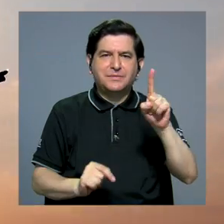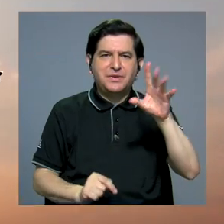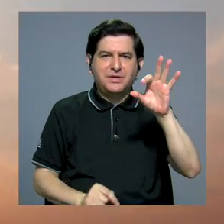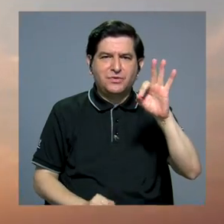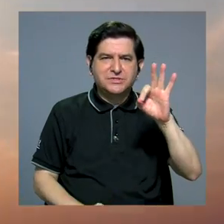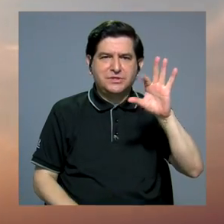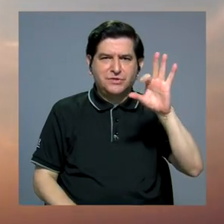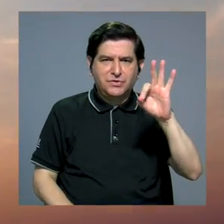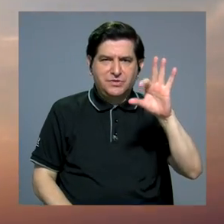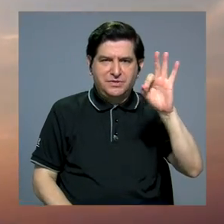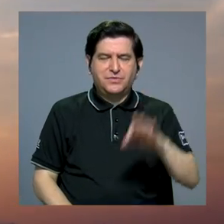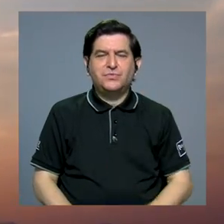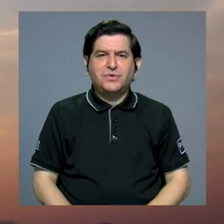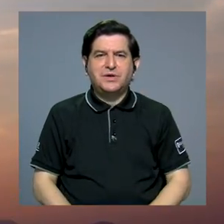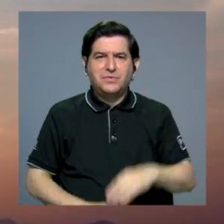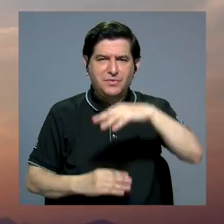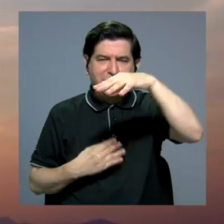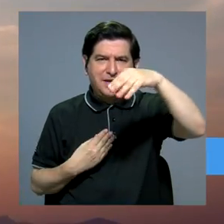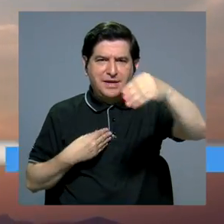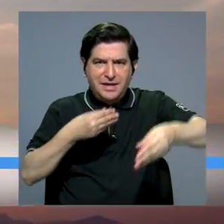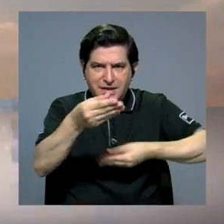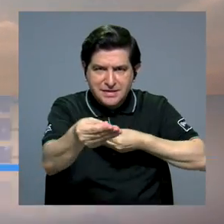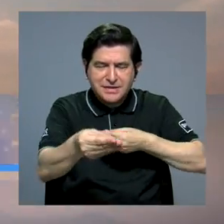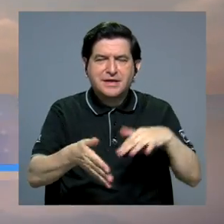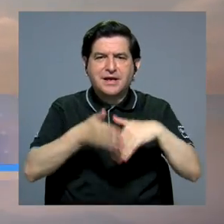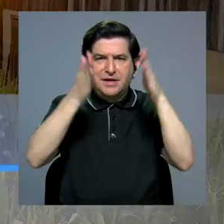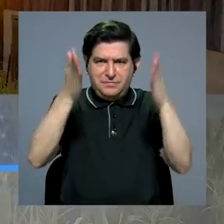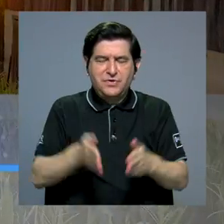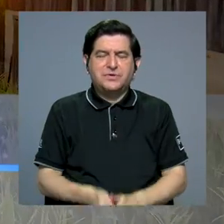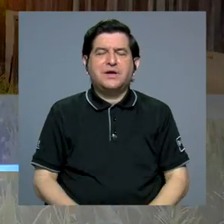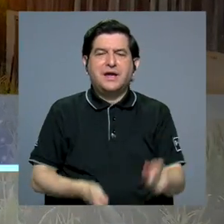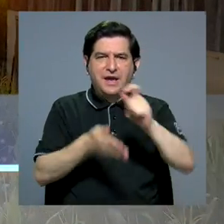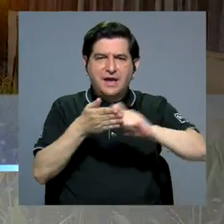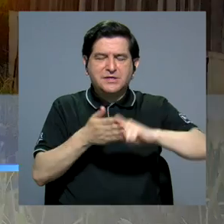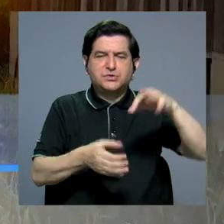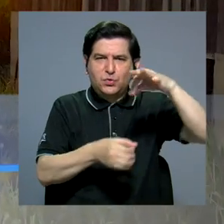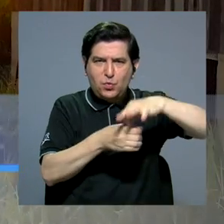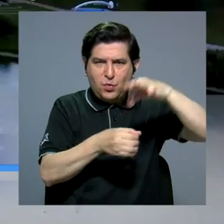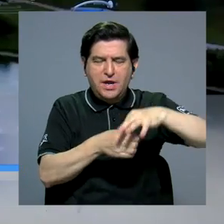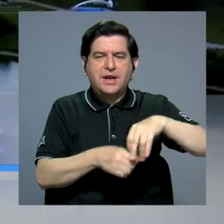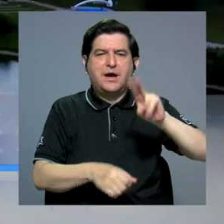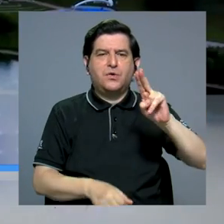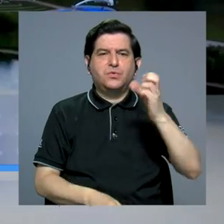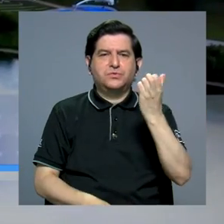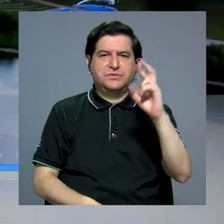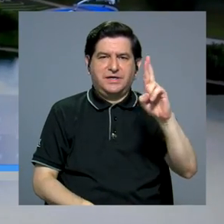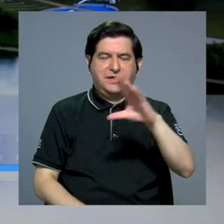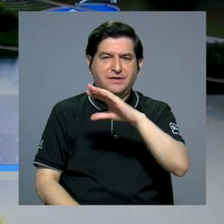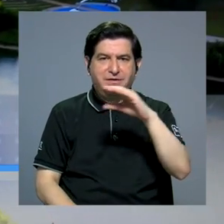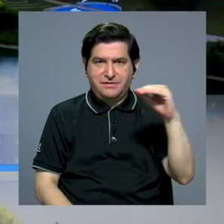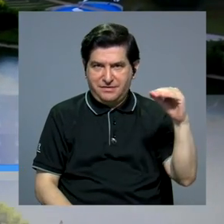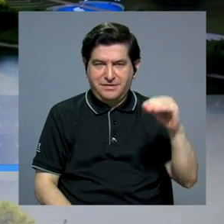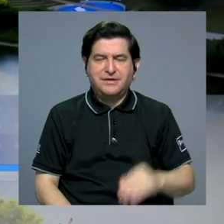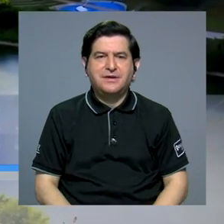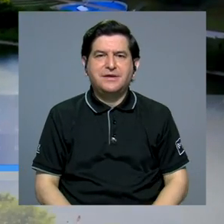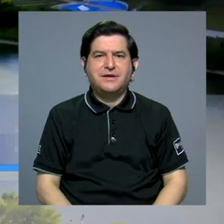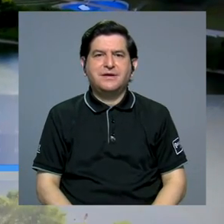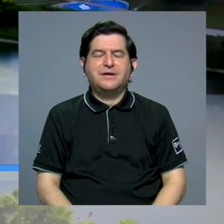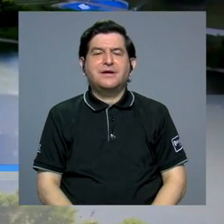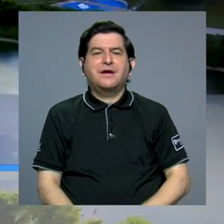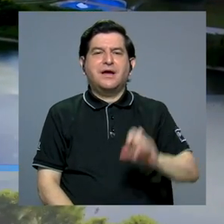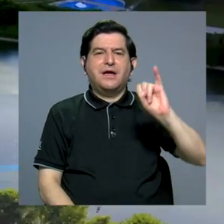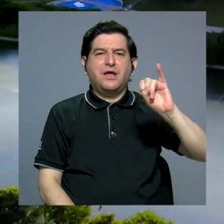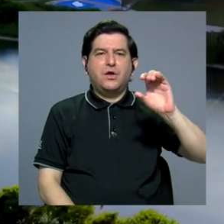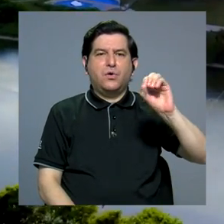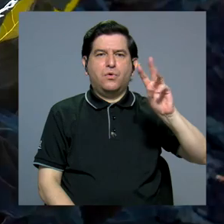Desde 1999, el intercambio estudiantil bilateral entre la Escuela de Agronomía de la Universidad de Costa Rica